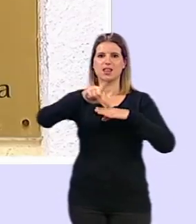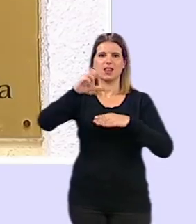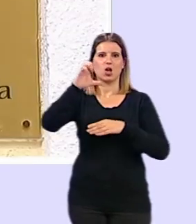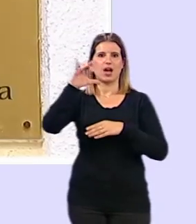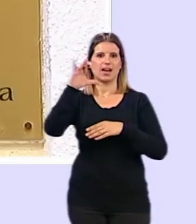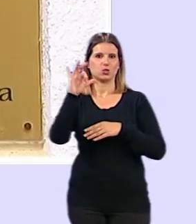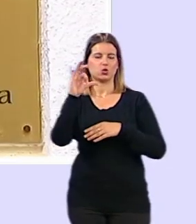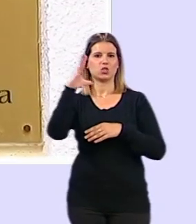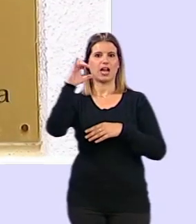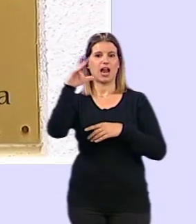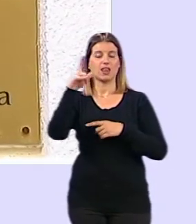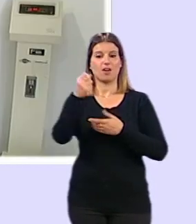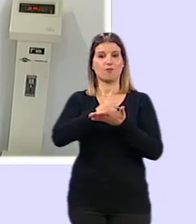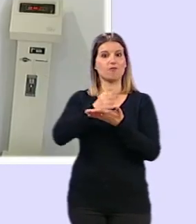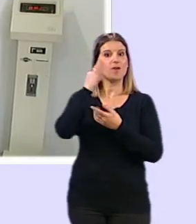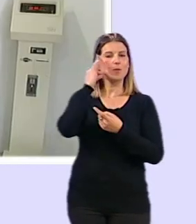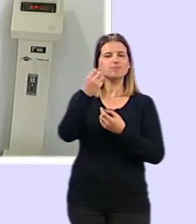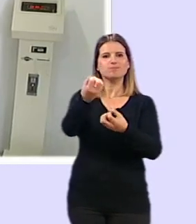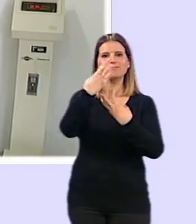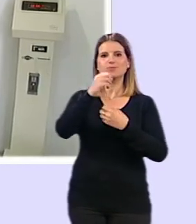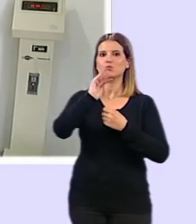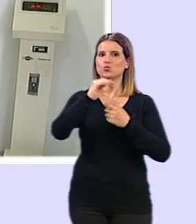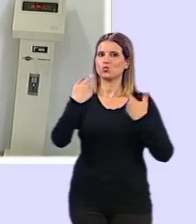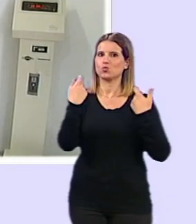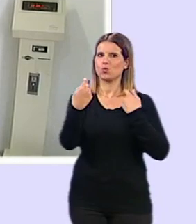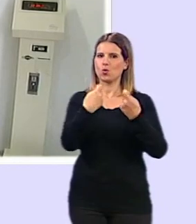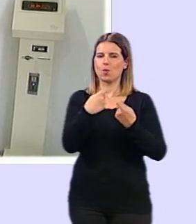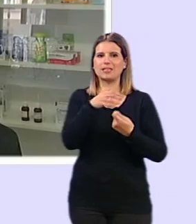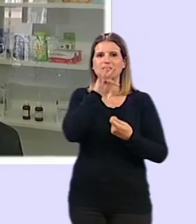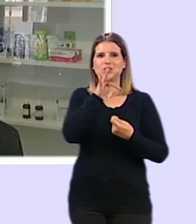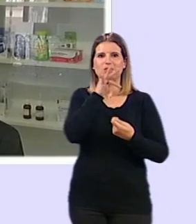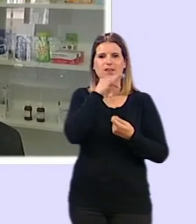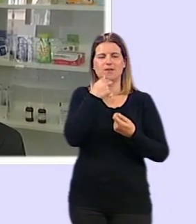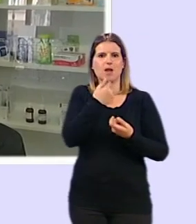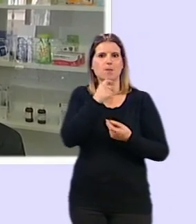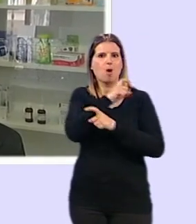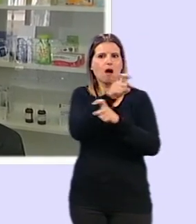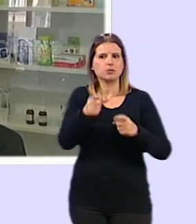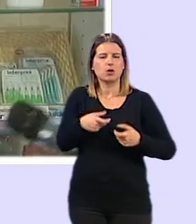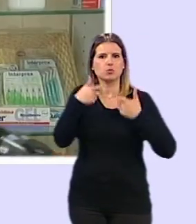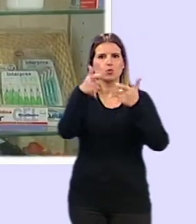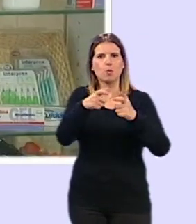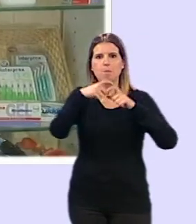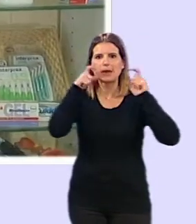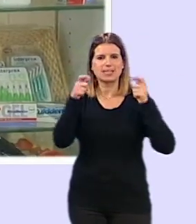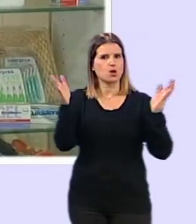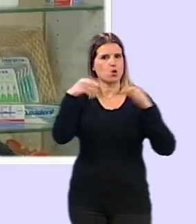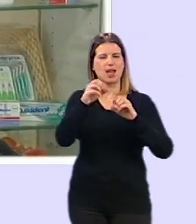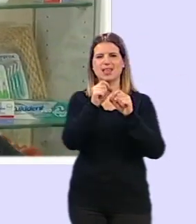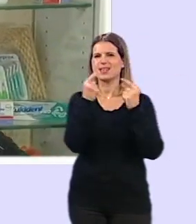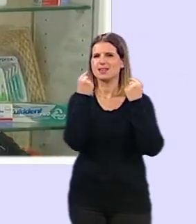allí su farmacéutica nos cuenta que en este establecimiento aún no han llegado las esperadas y anunciadas mascarillas ni una